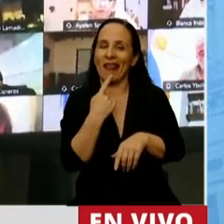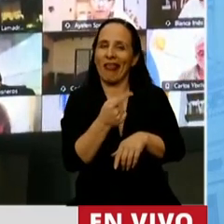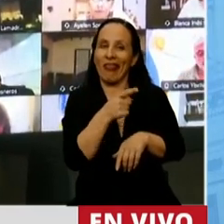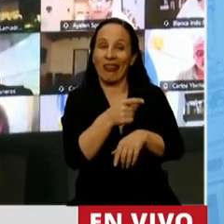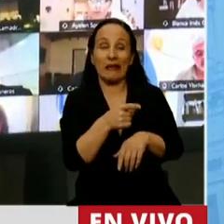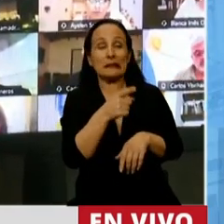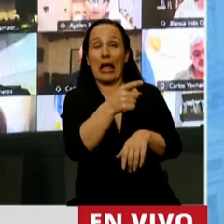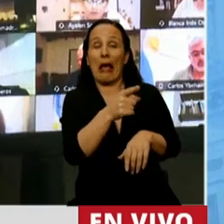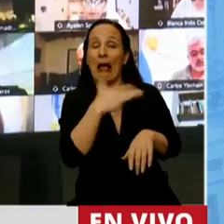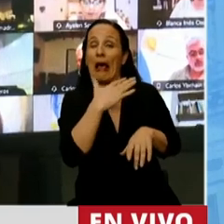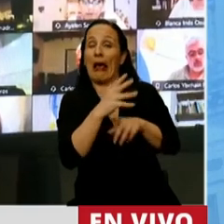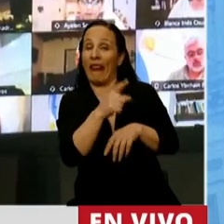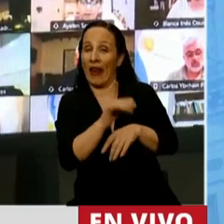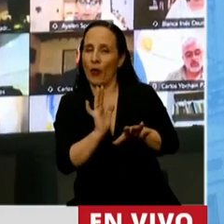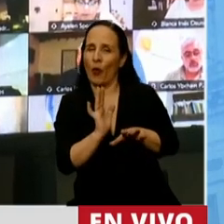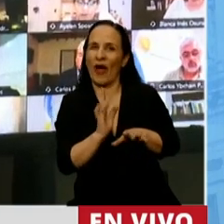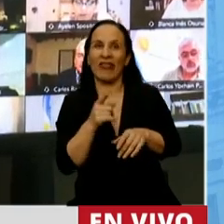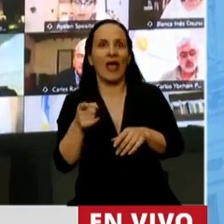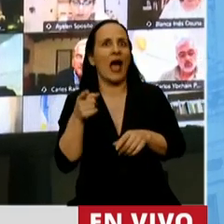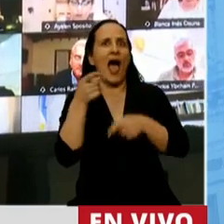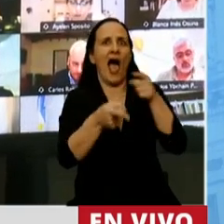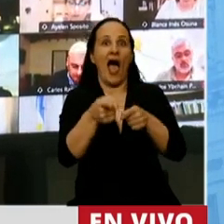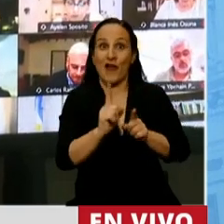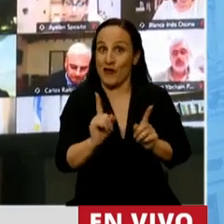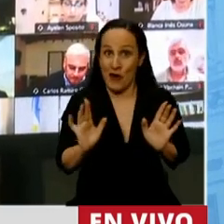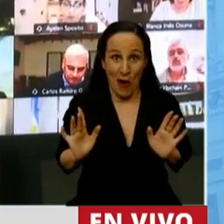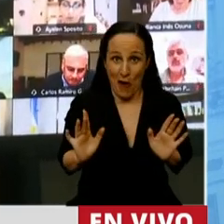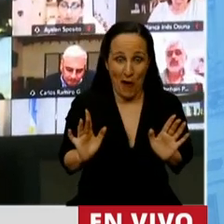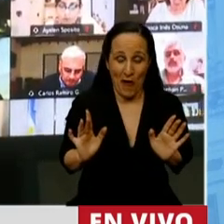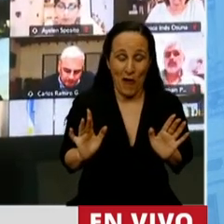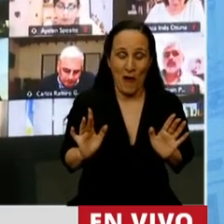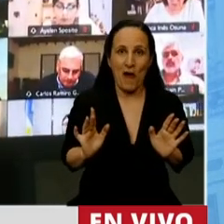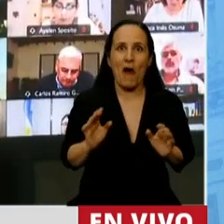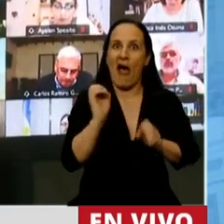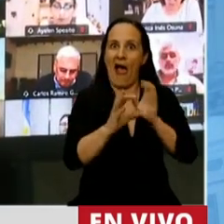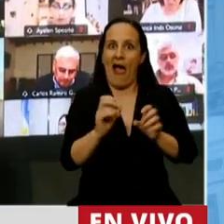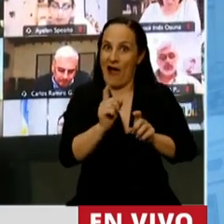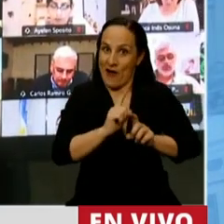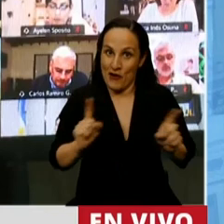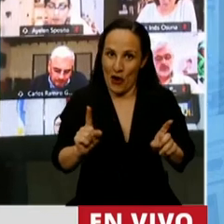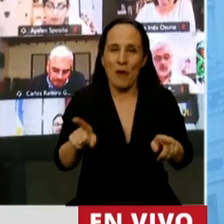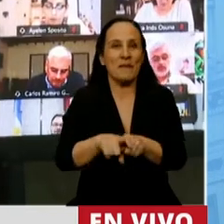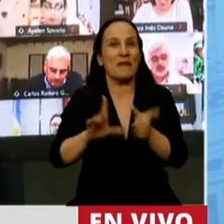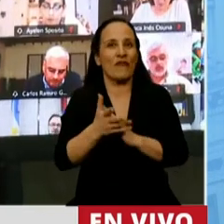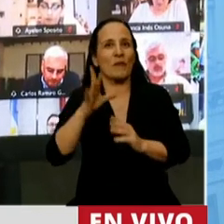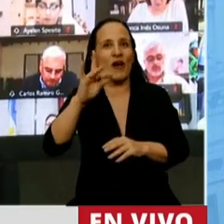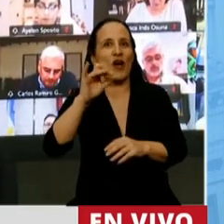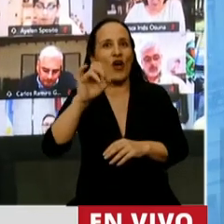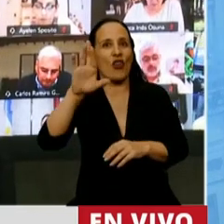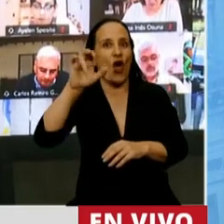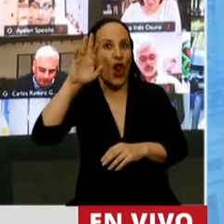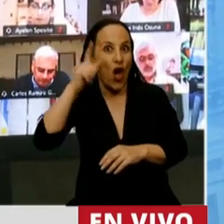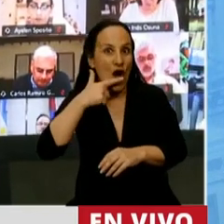su hermano es un delincuente, no lo agravia. De la misma manera que cuando Dolores dice que Luis